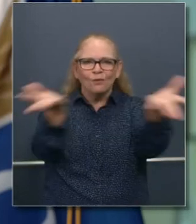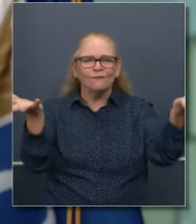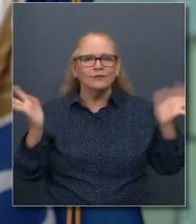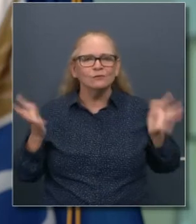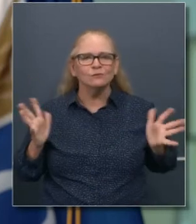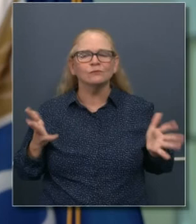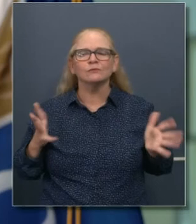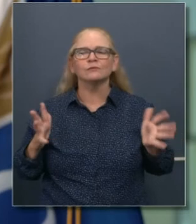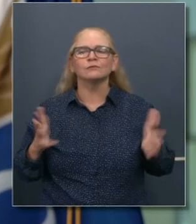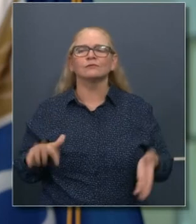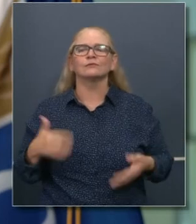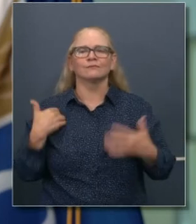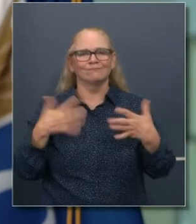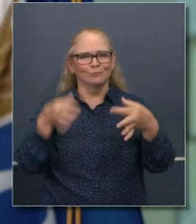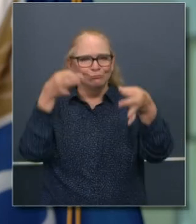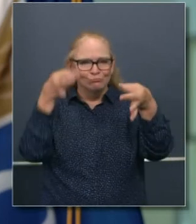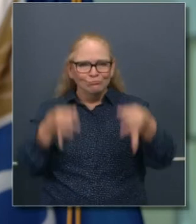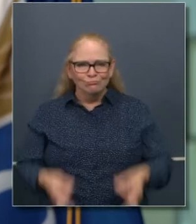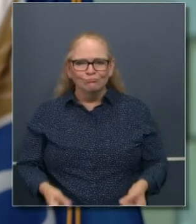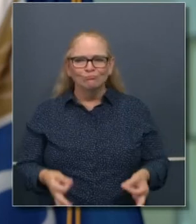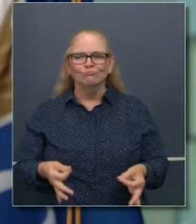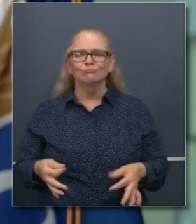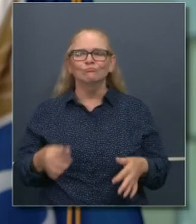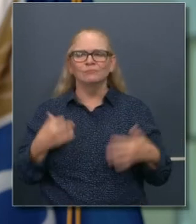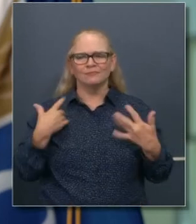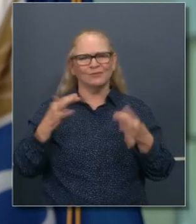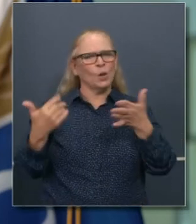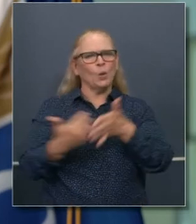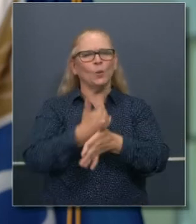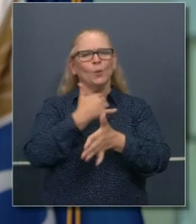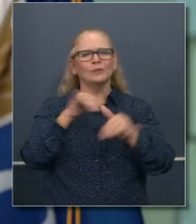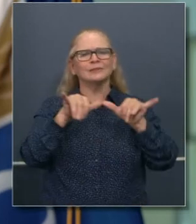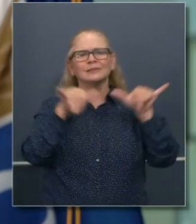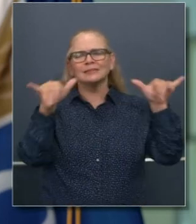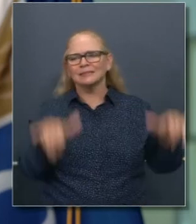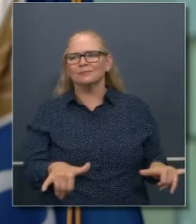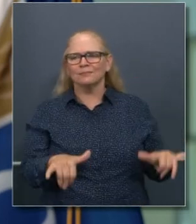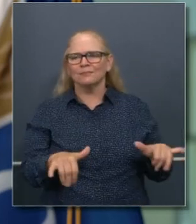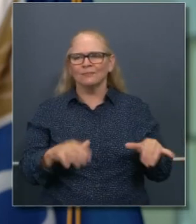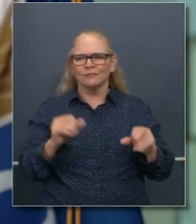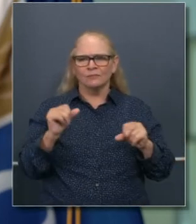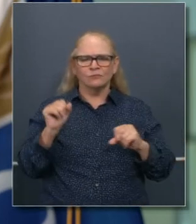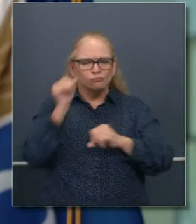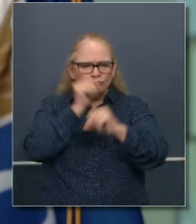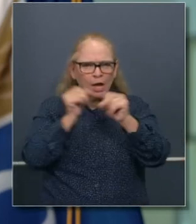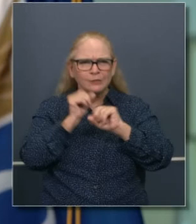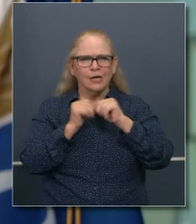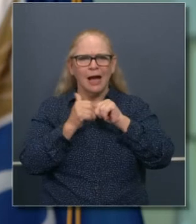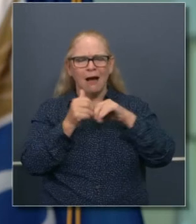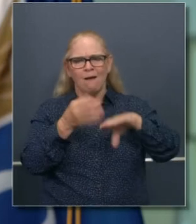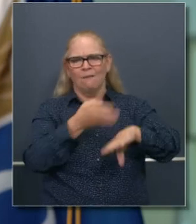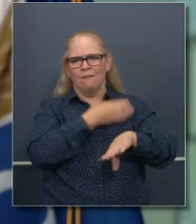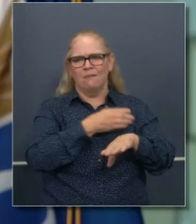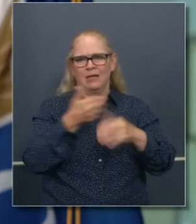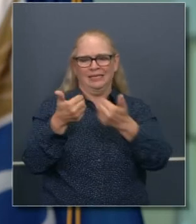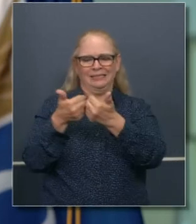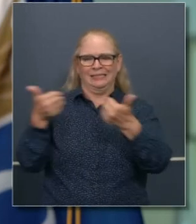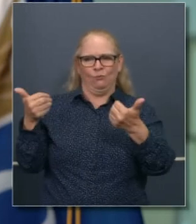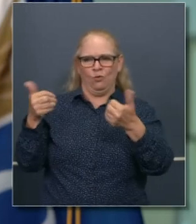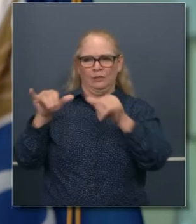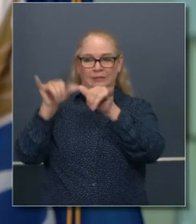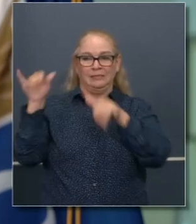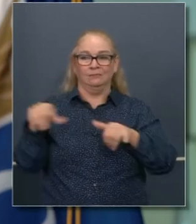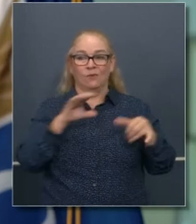tener una estrategia paralela y nueva, y lo mencioné el lunes también. La idea es crear un sistema separado junto con CalReady que